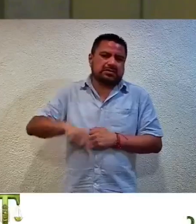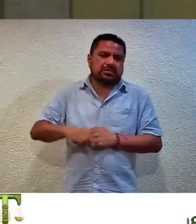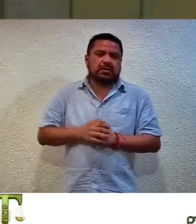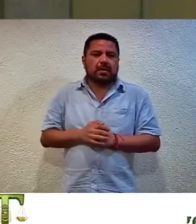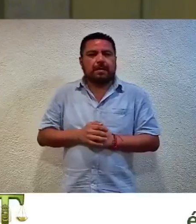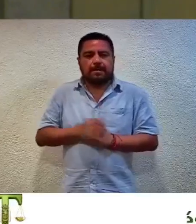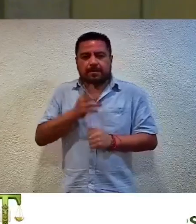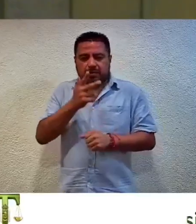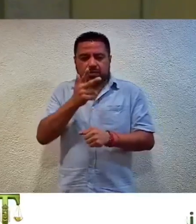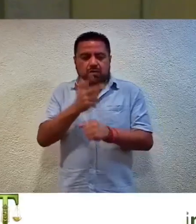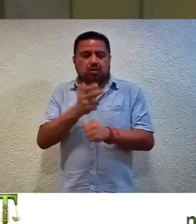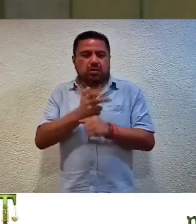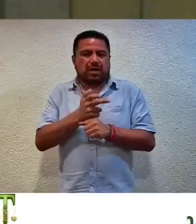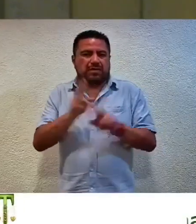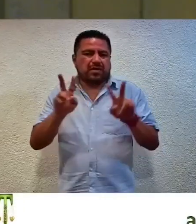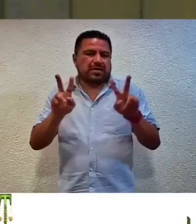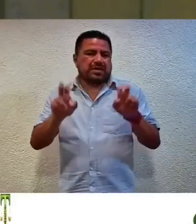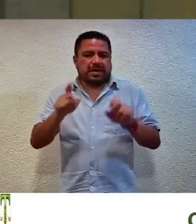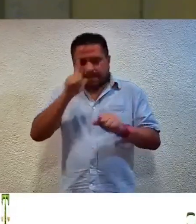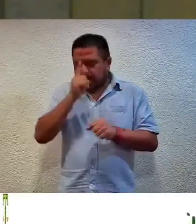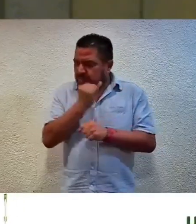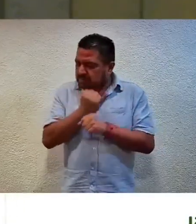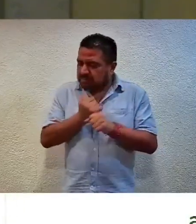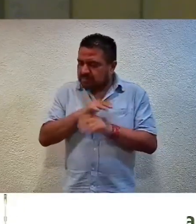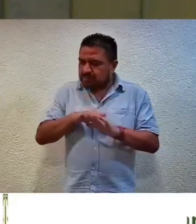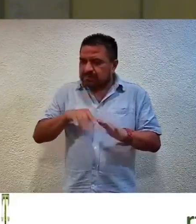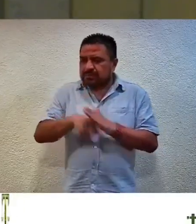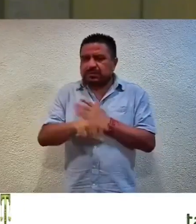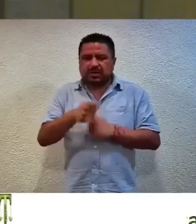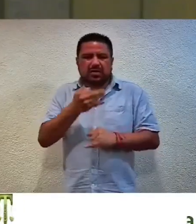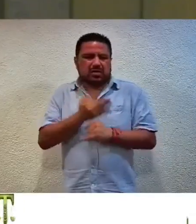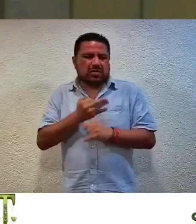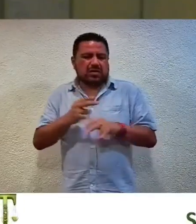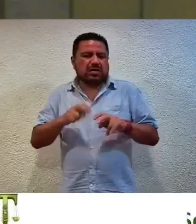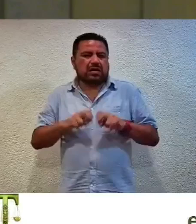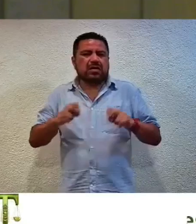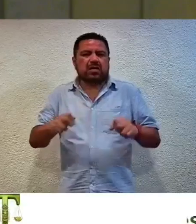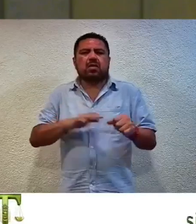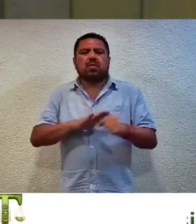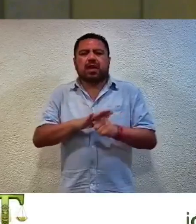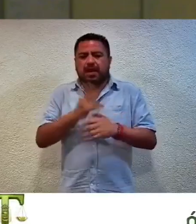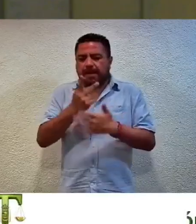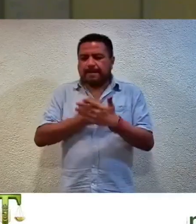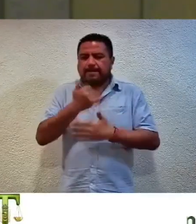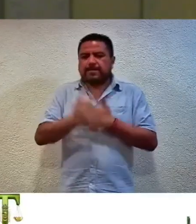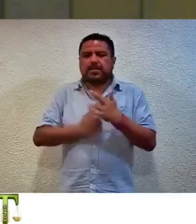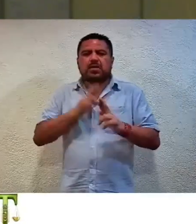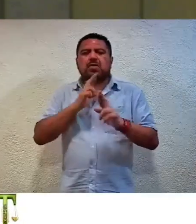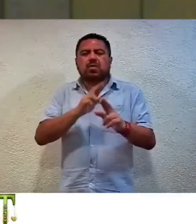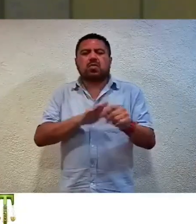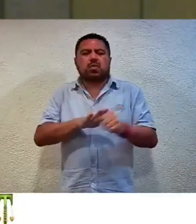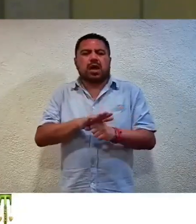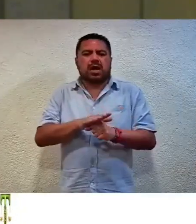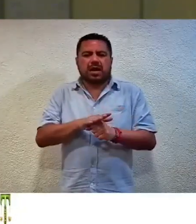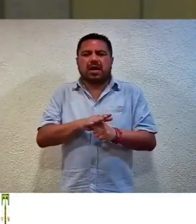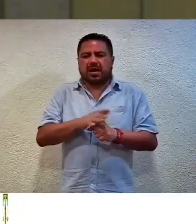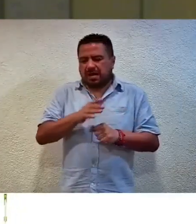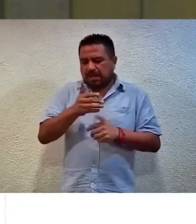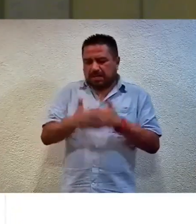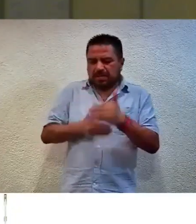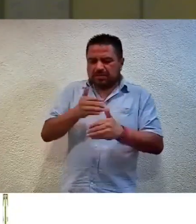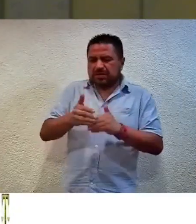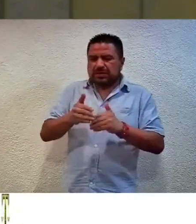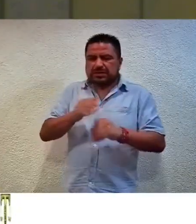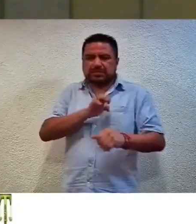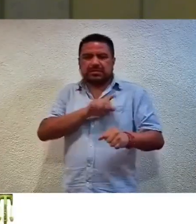El octavo asunto listado para analizar y resolver en la presente sesión se trata de un proyecto de resolución relativo al procedimiento especial